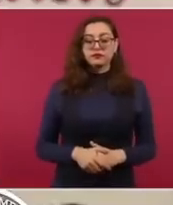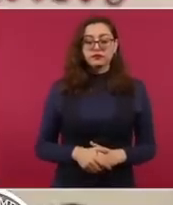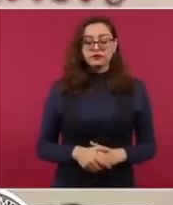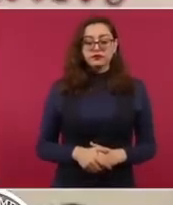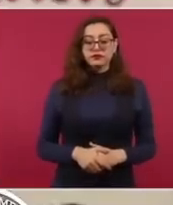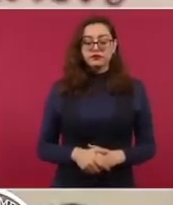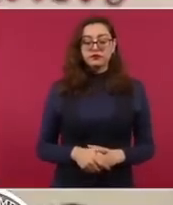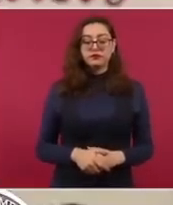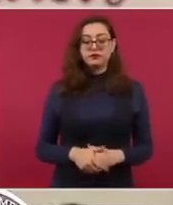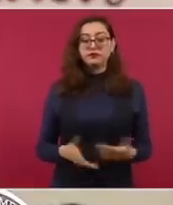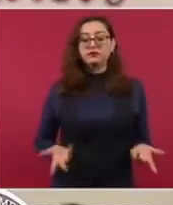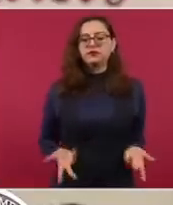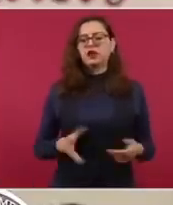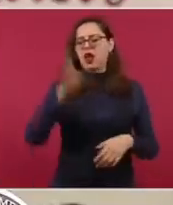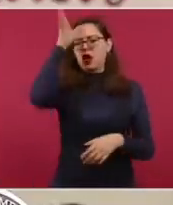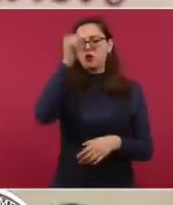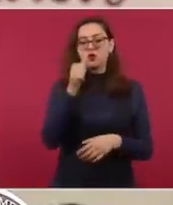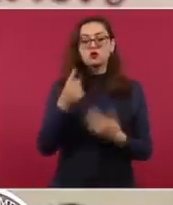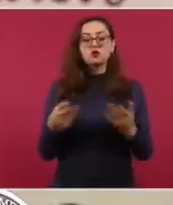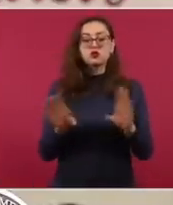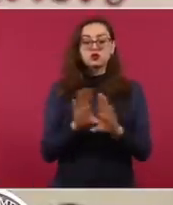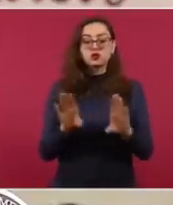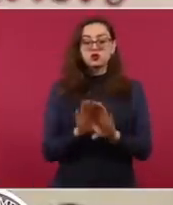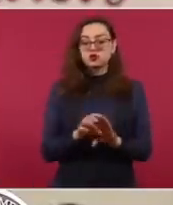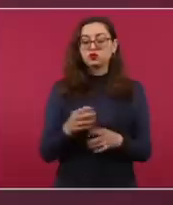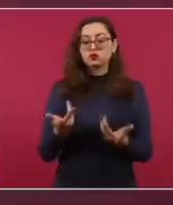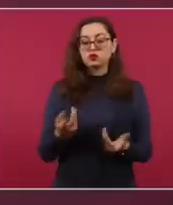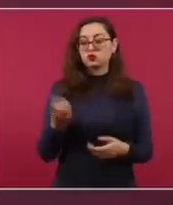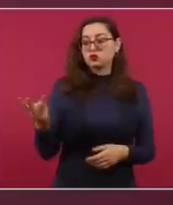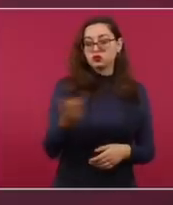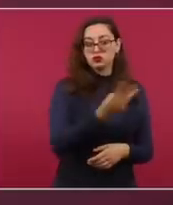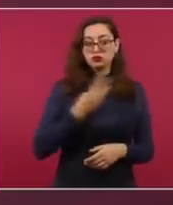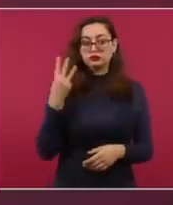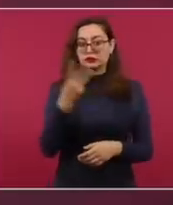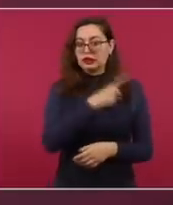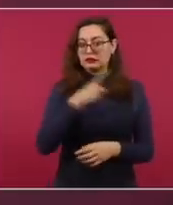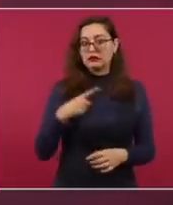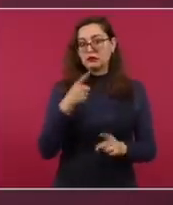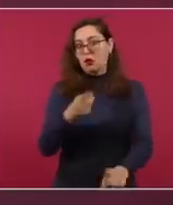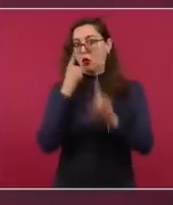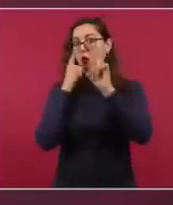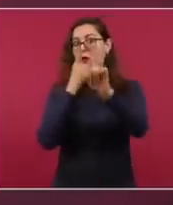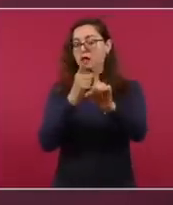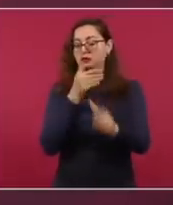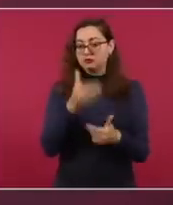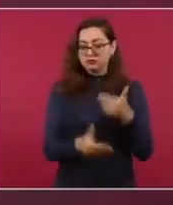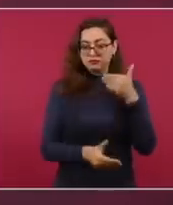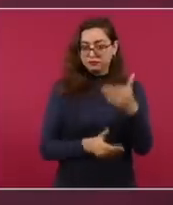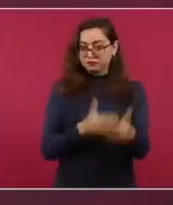se llegó al acuerdo de que los tres países vayamos en una dirección parecida. México, hoy por hoy, tiene todo para ser el que lidere.